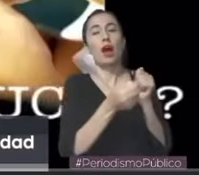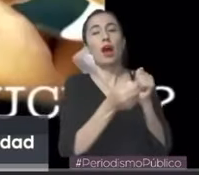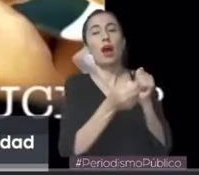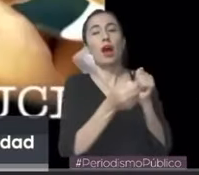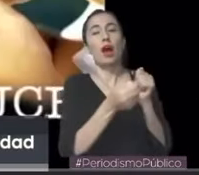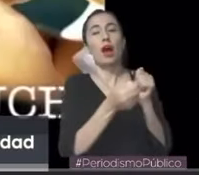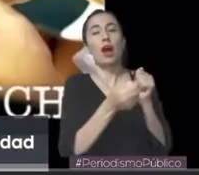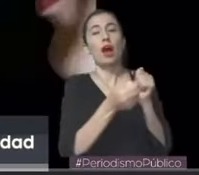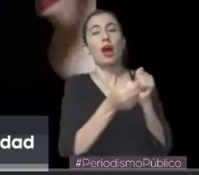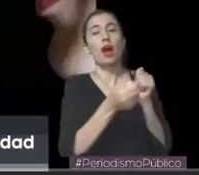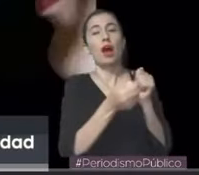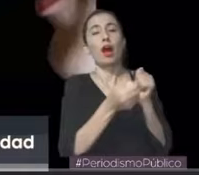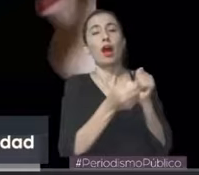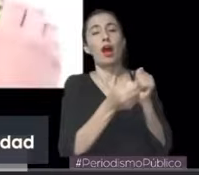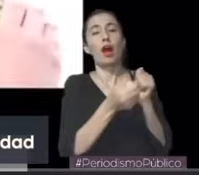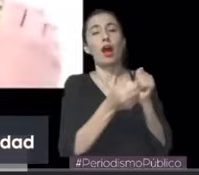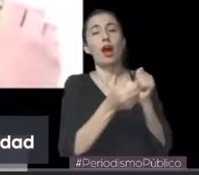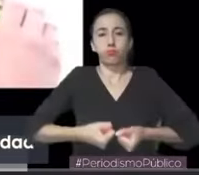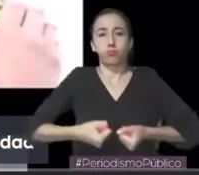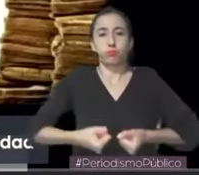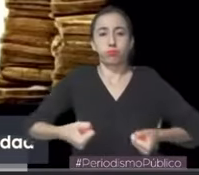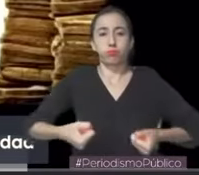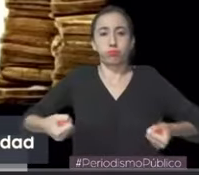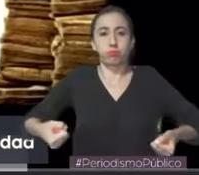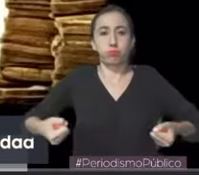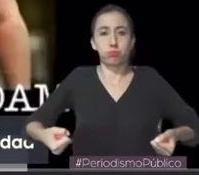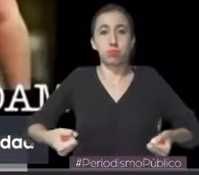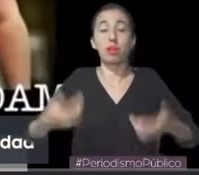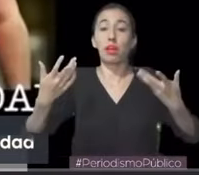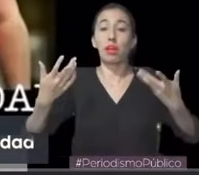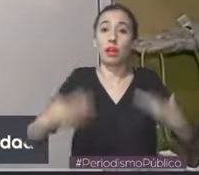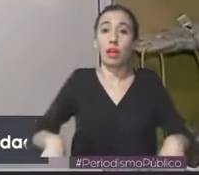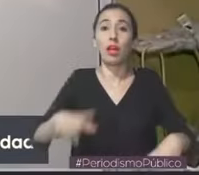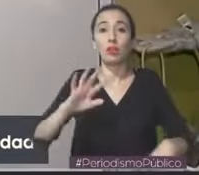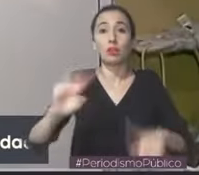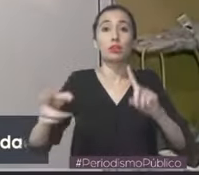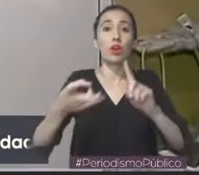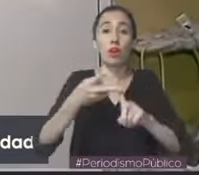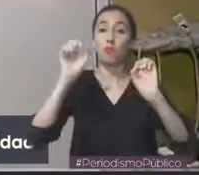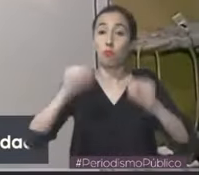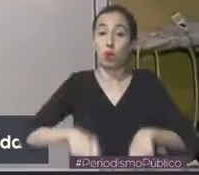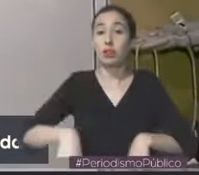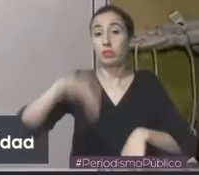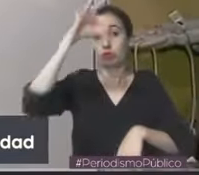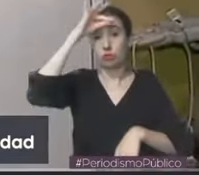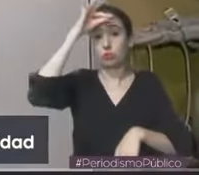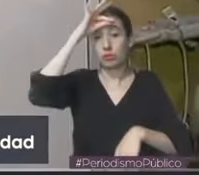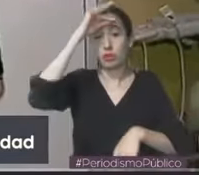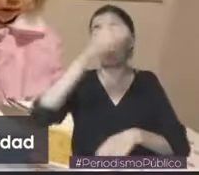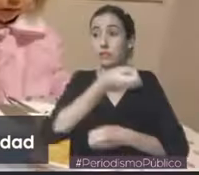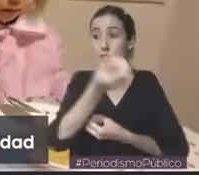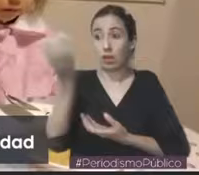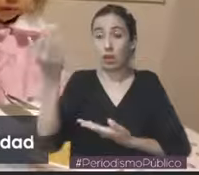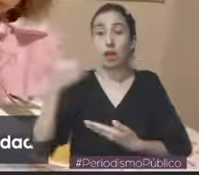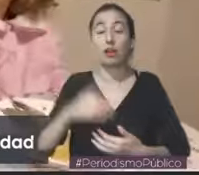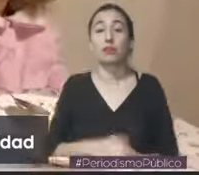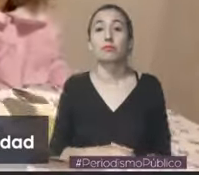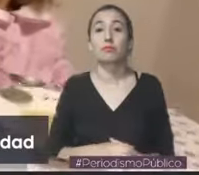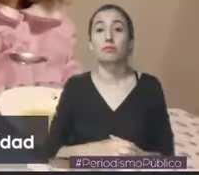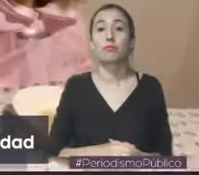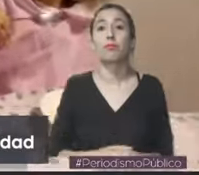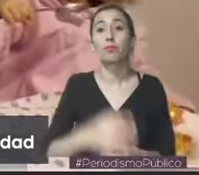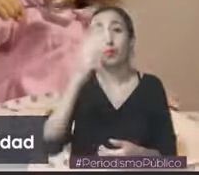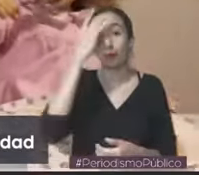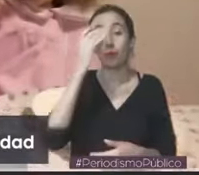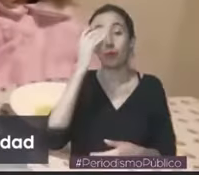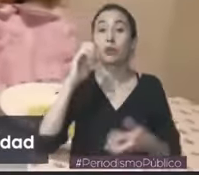el segundo factor para ser hospitalizado por coronavirus después de la edad, lo que pone en riesgo a los menores, pero la especialista